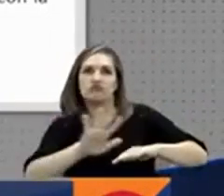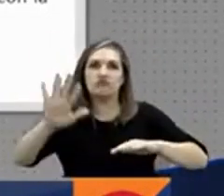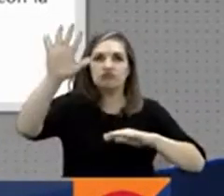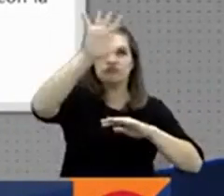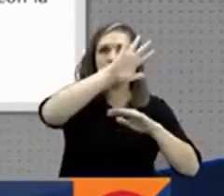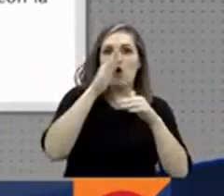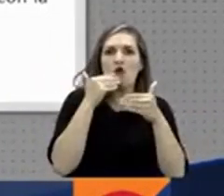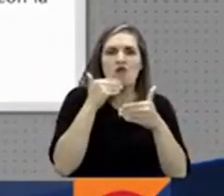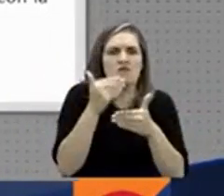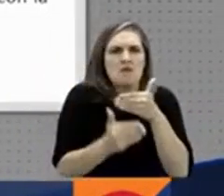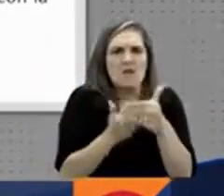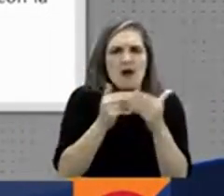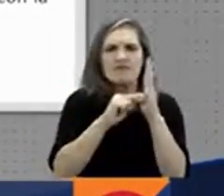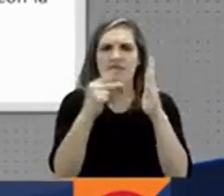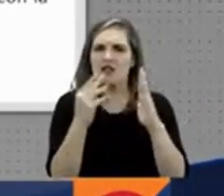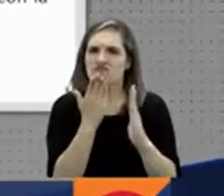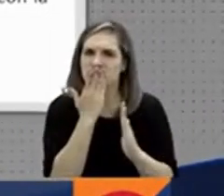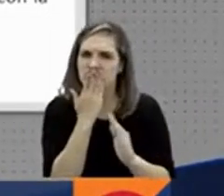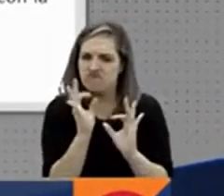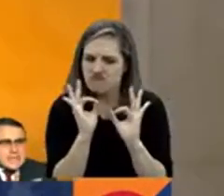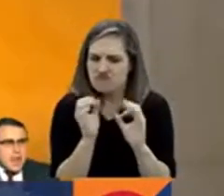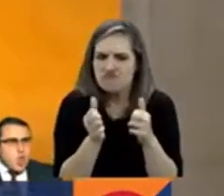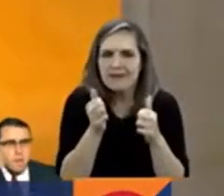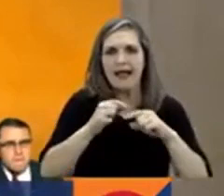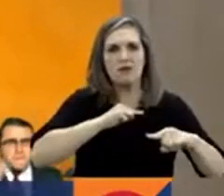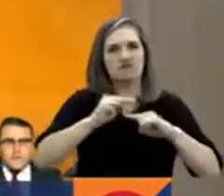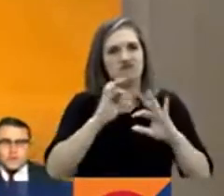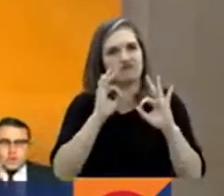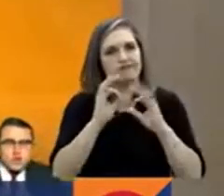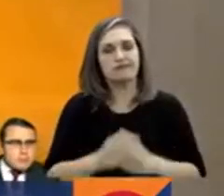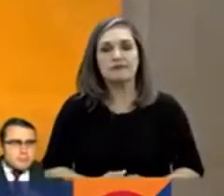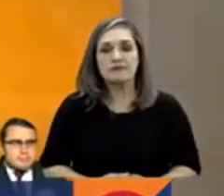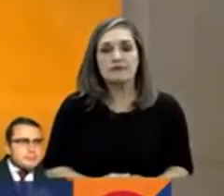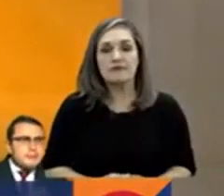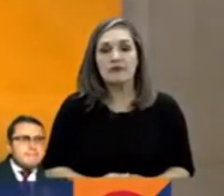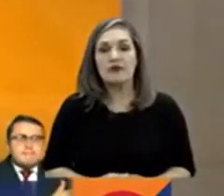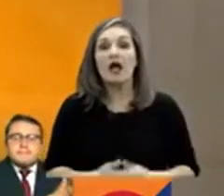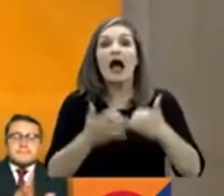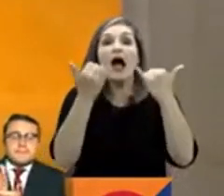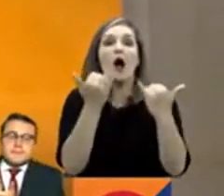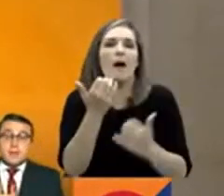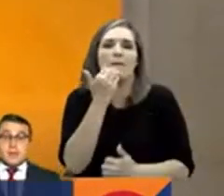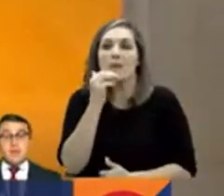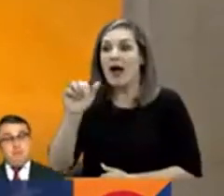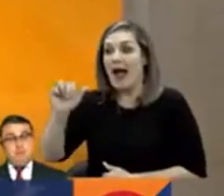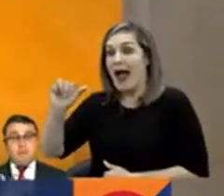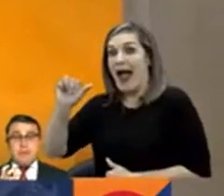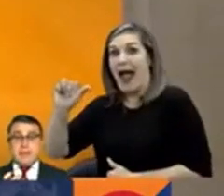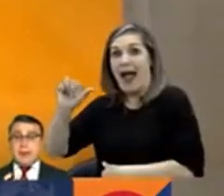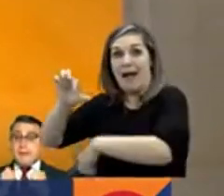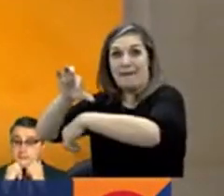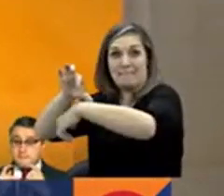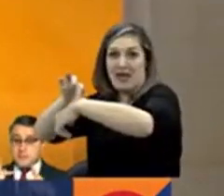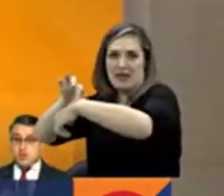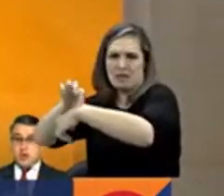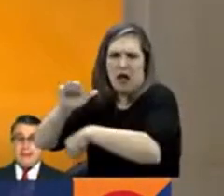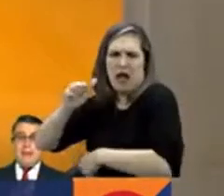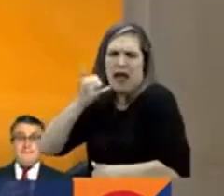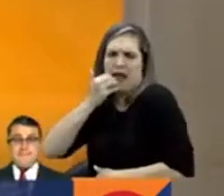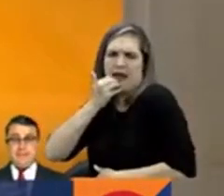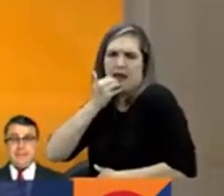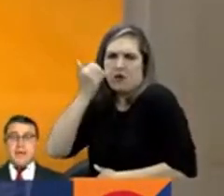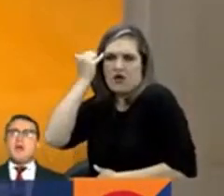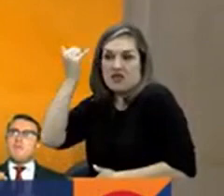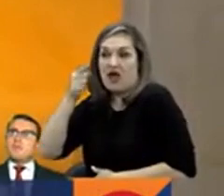la suficiencia técnica y administrativa necesarias. Lo que queremos es que una médica pueda ir a atender en la